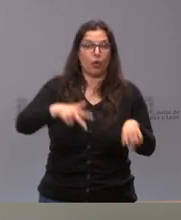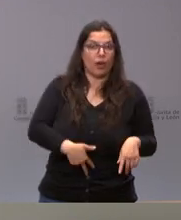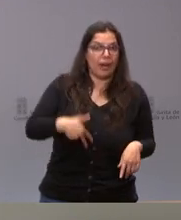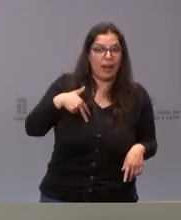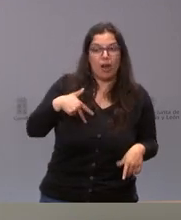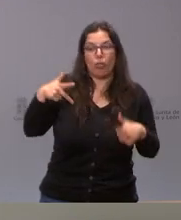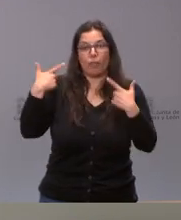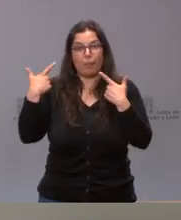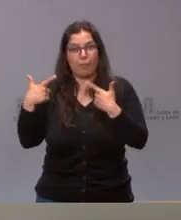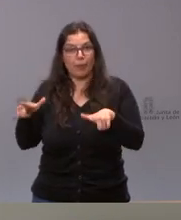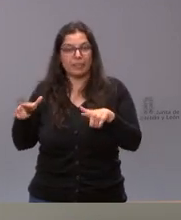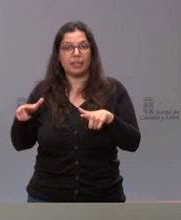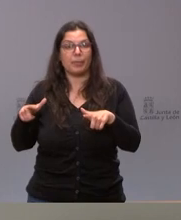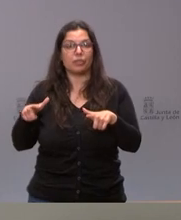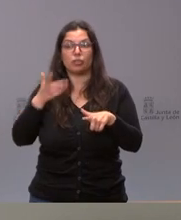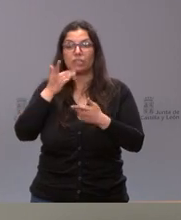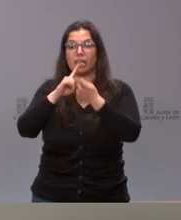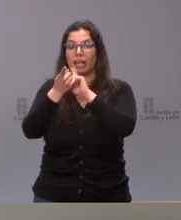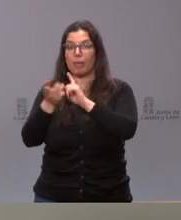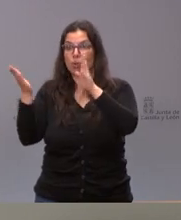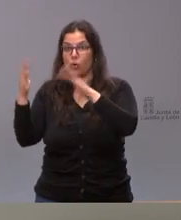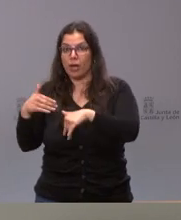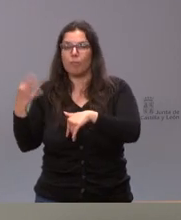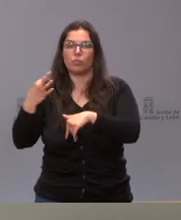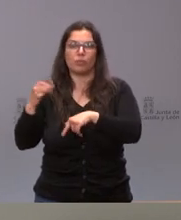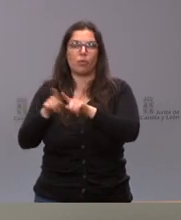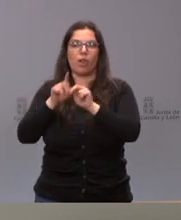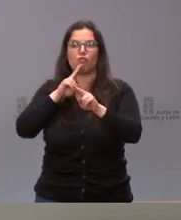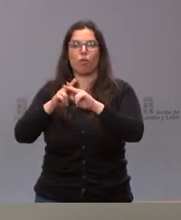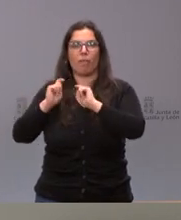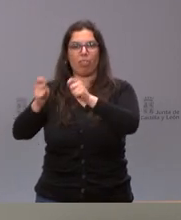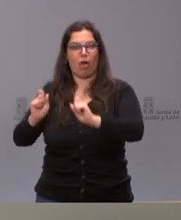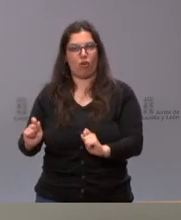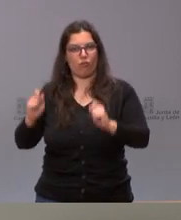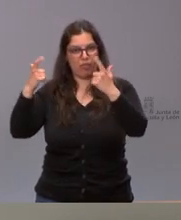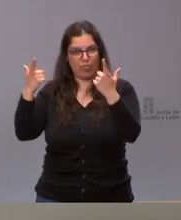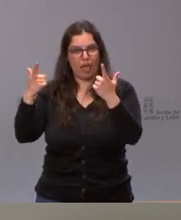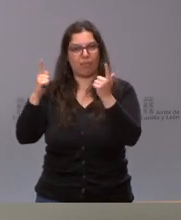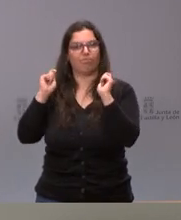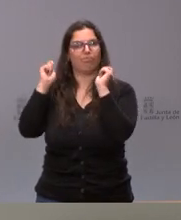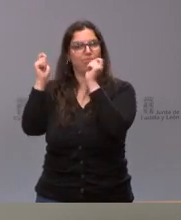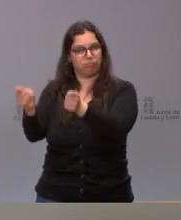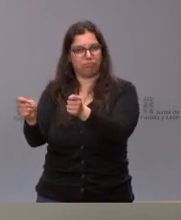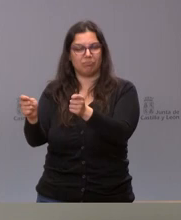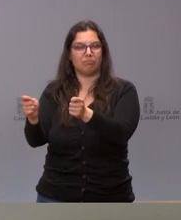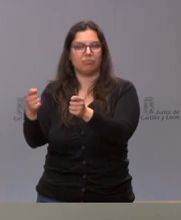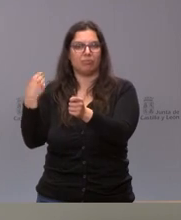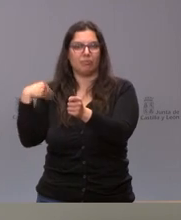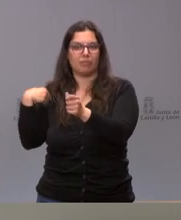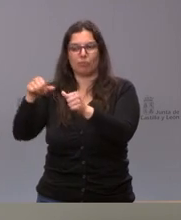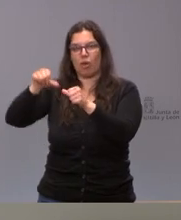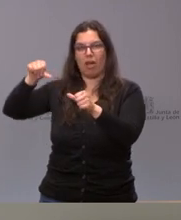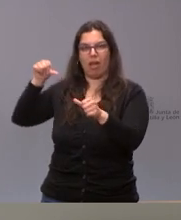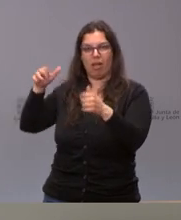cuyo departamento, no experimentaba ninguna modificación y, por tanto, podrían ser designados conforme a las anteriores